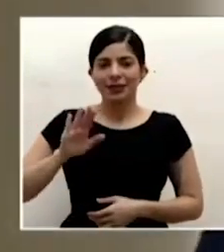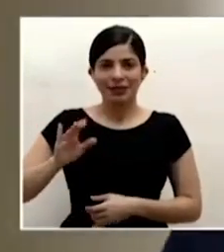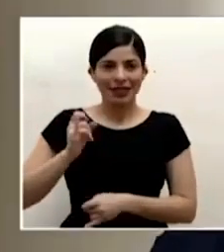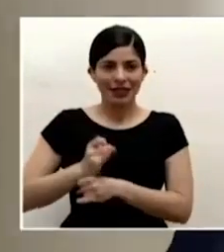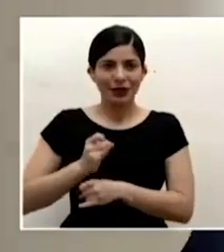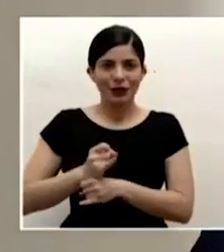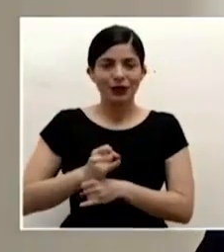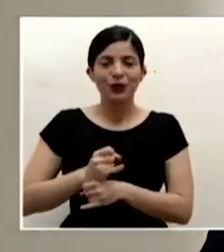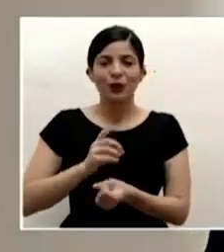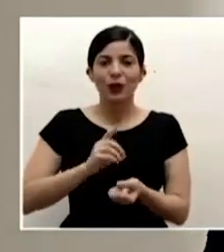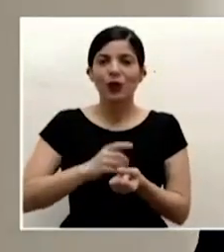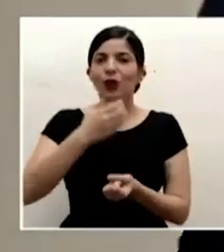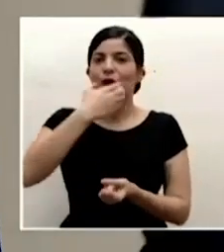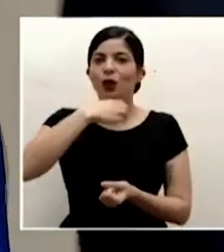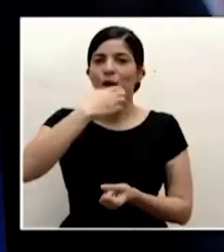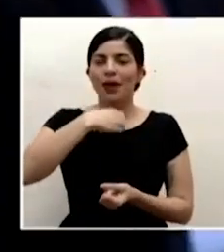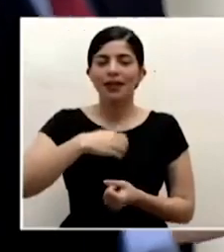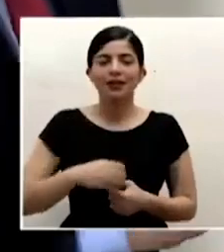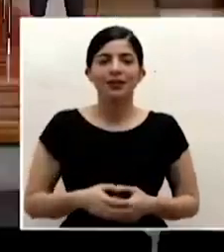román